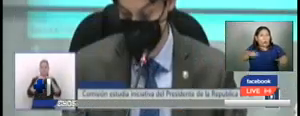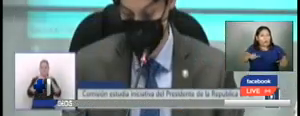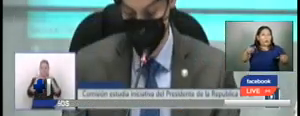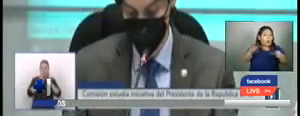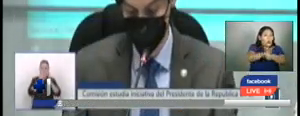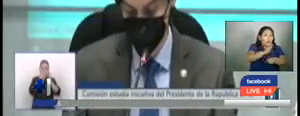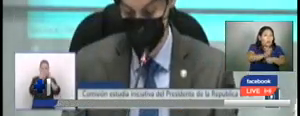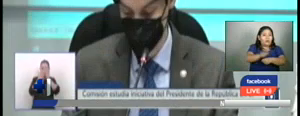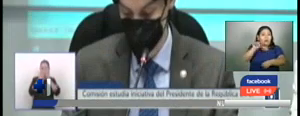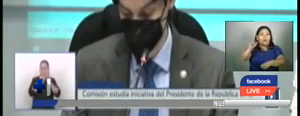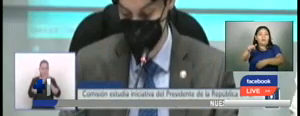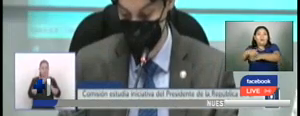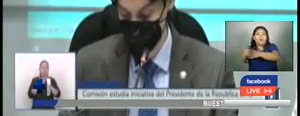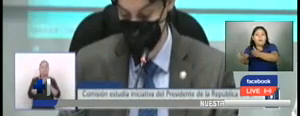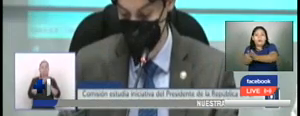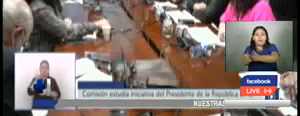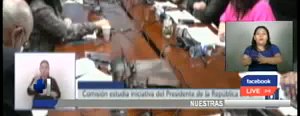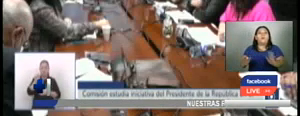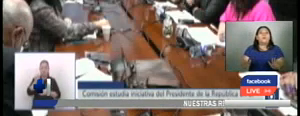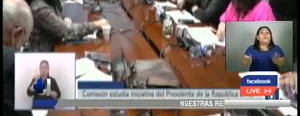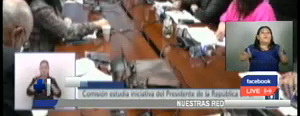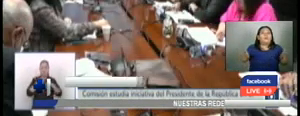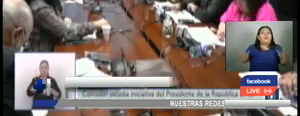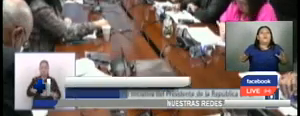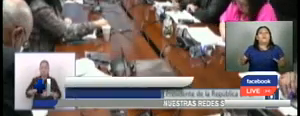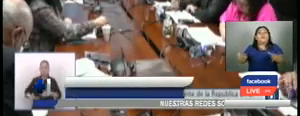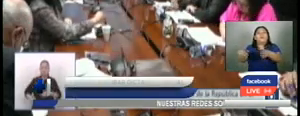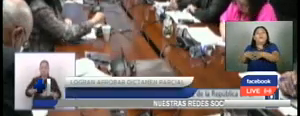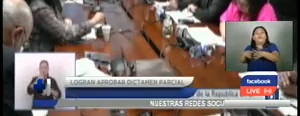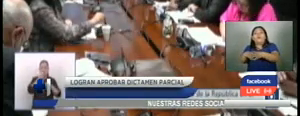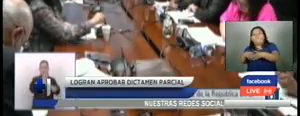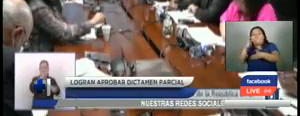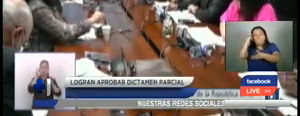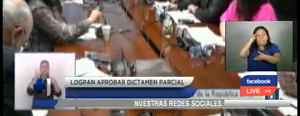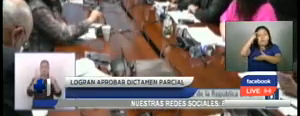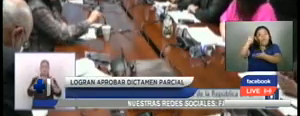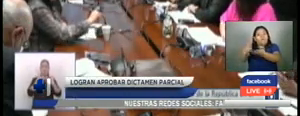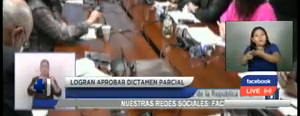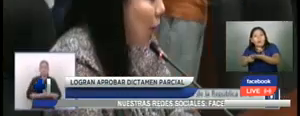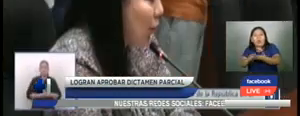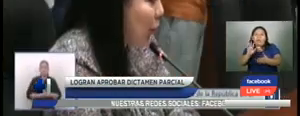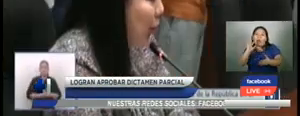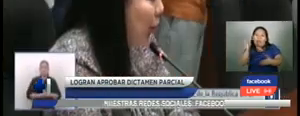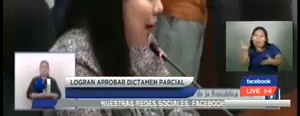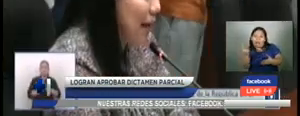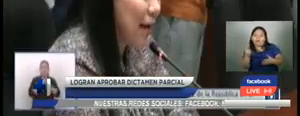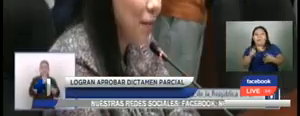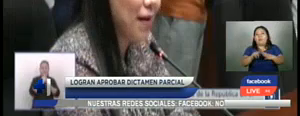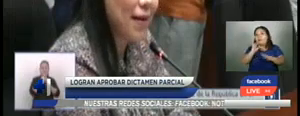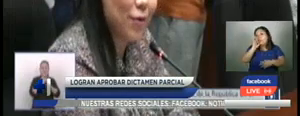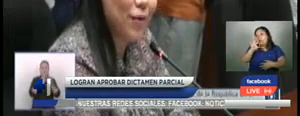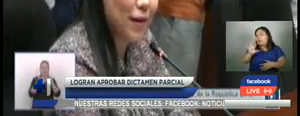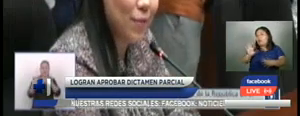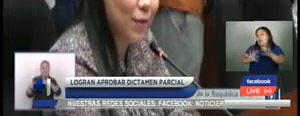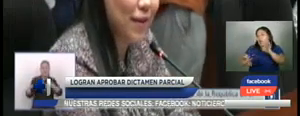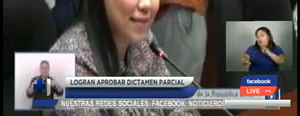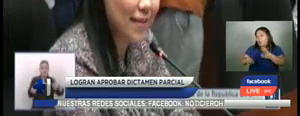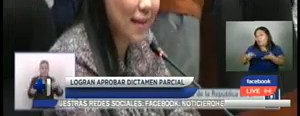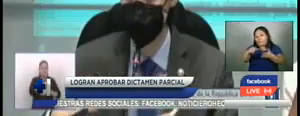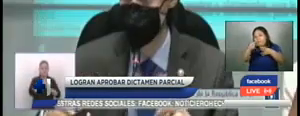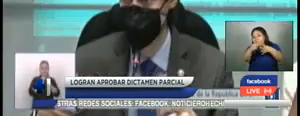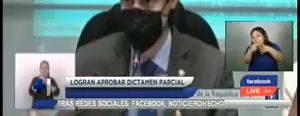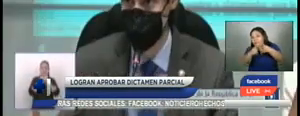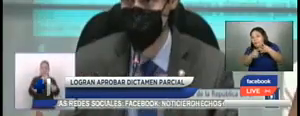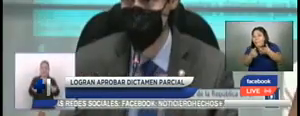dentro de la Asamblea Legislativa, pues la Comisión de Economía sólo logró un dictamen parcial, asegurando que existen puntos que deben ser